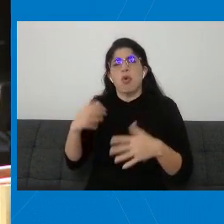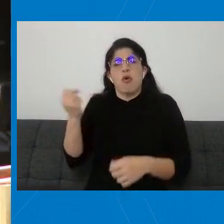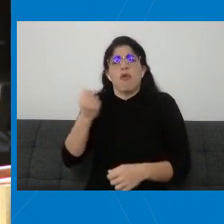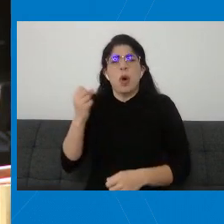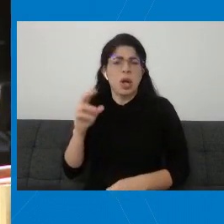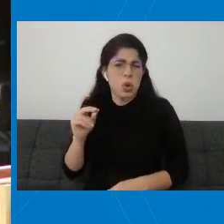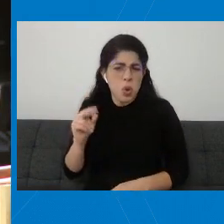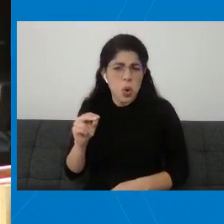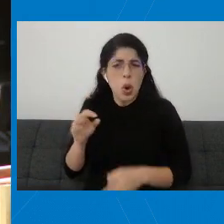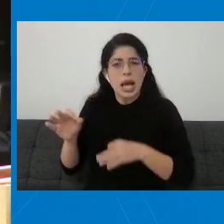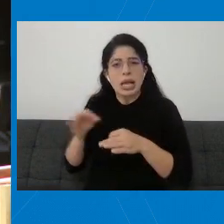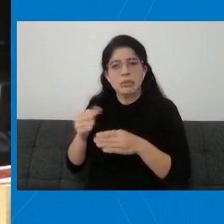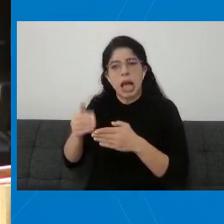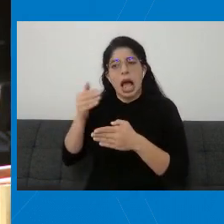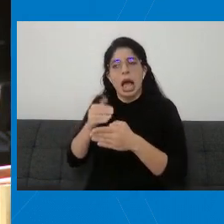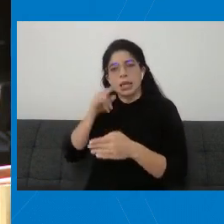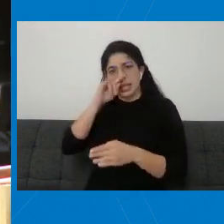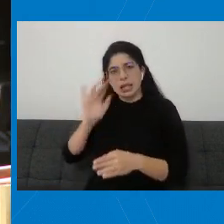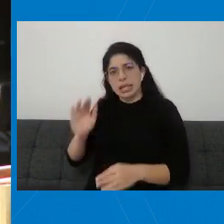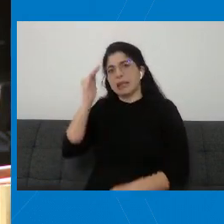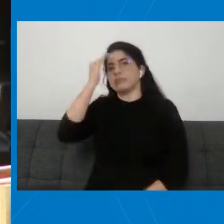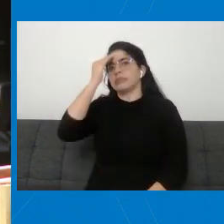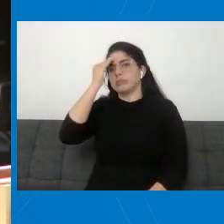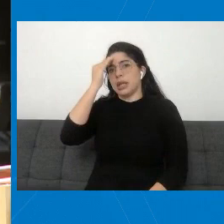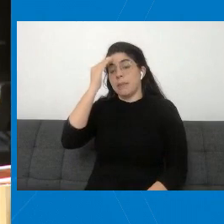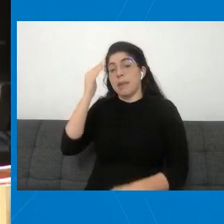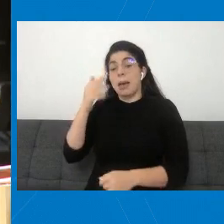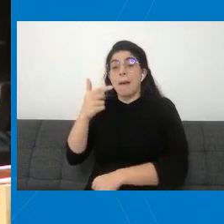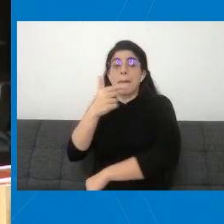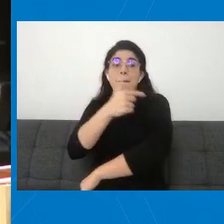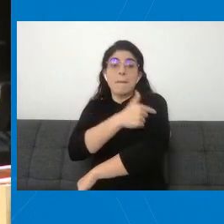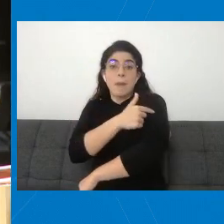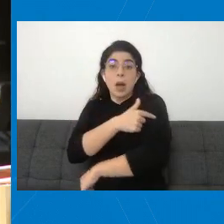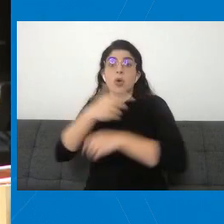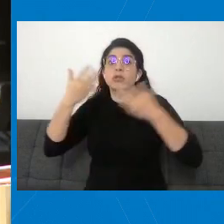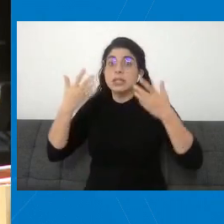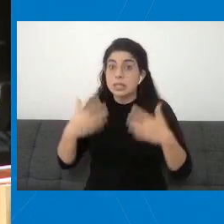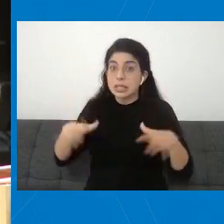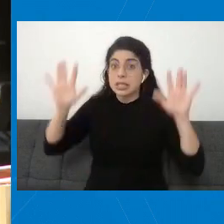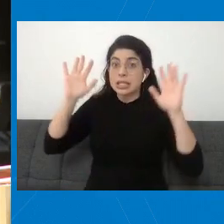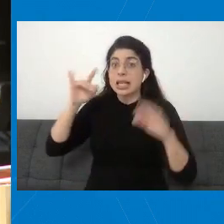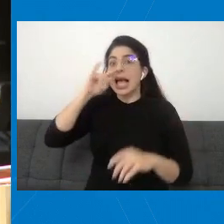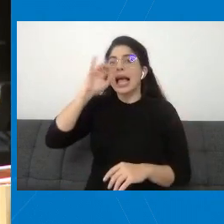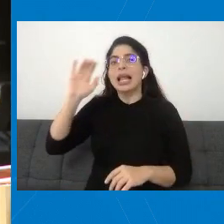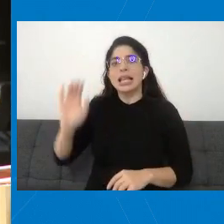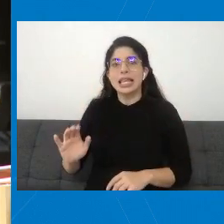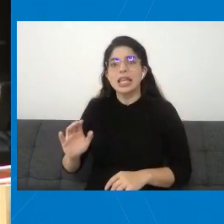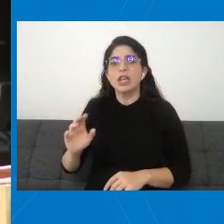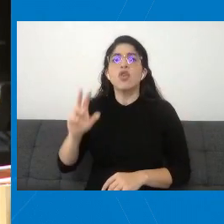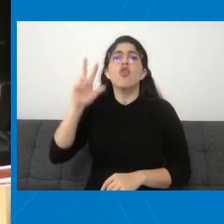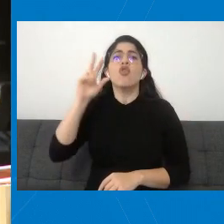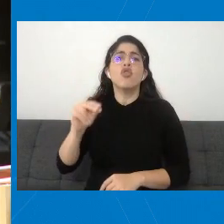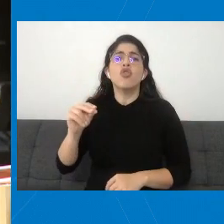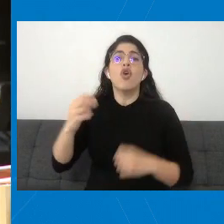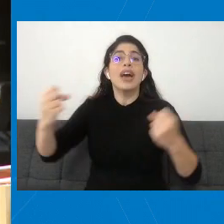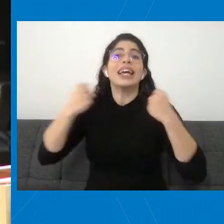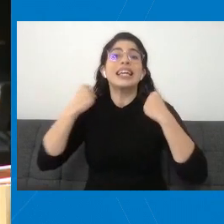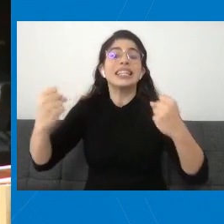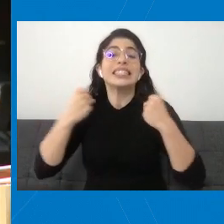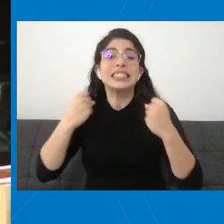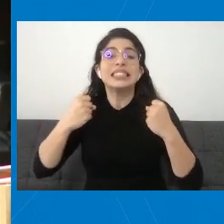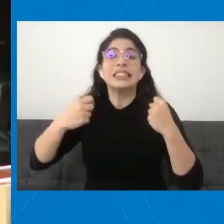es importante que después de la aplicación de la vacuna el niño evite el ejercicio físico